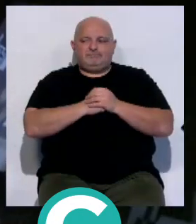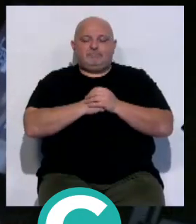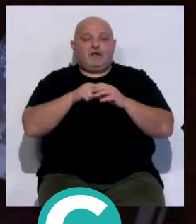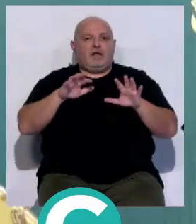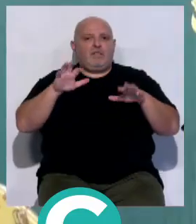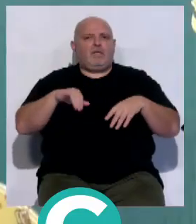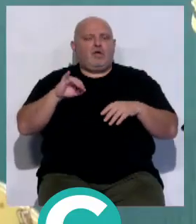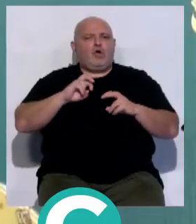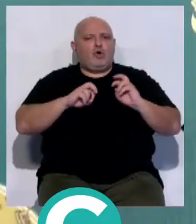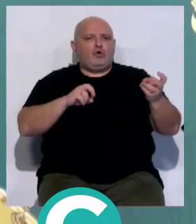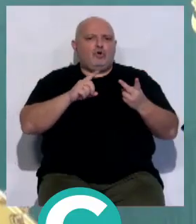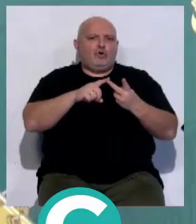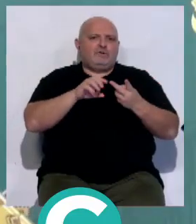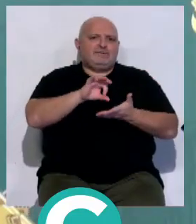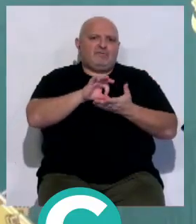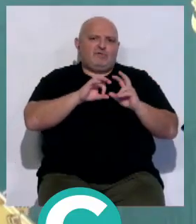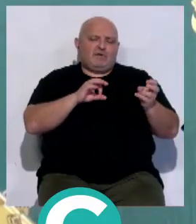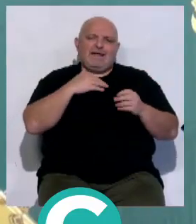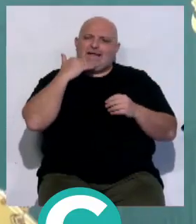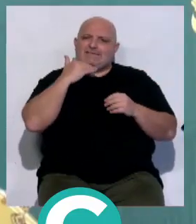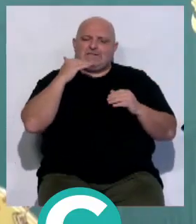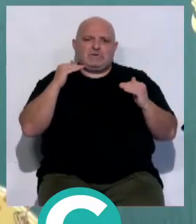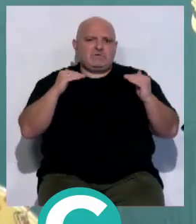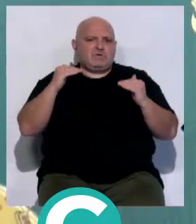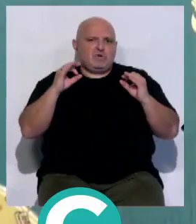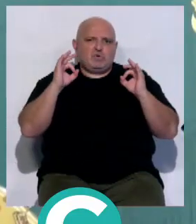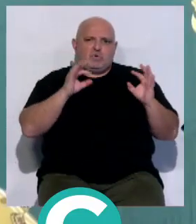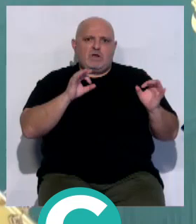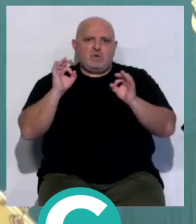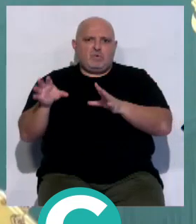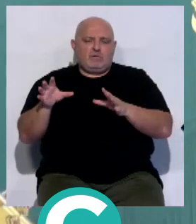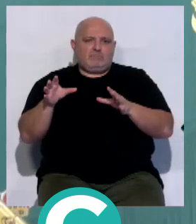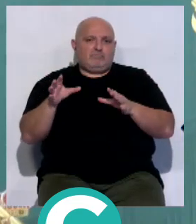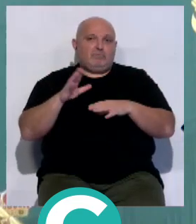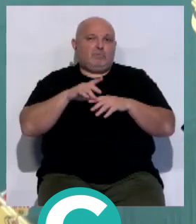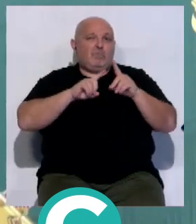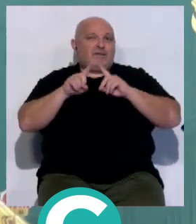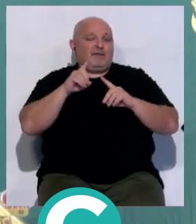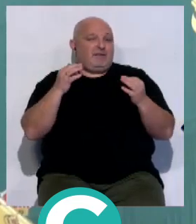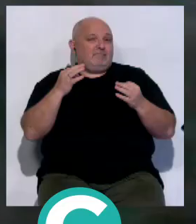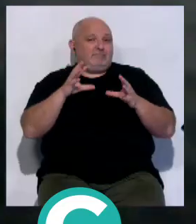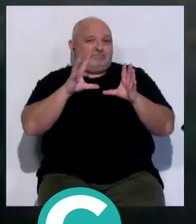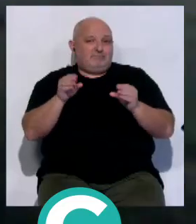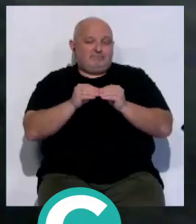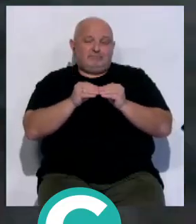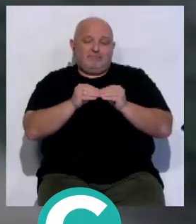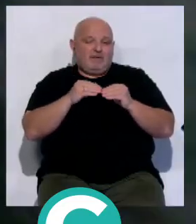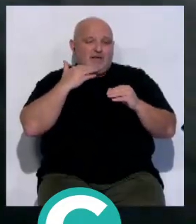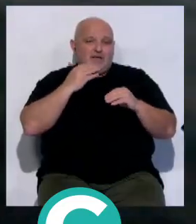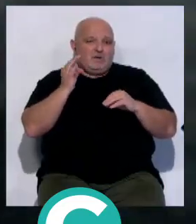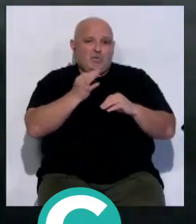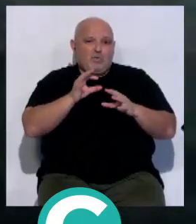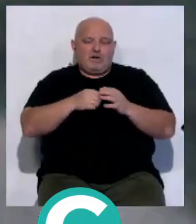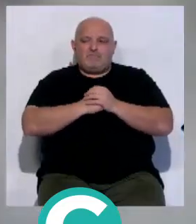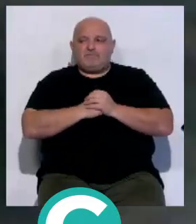Aquí en Cádiz tenemos otro servicio marítimo, casi casi de iguales dimensiones, porque la problemática es casi la misma.